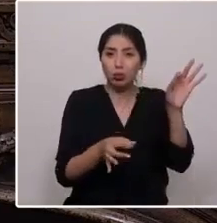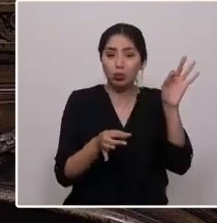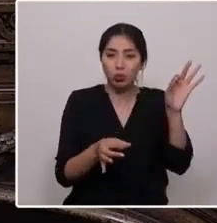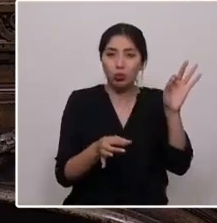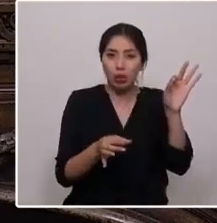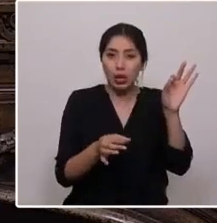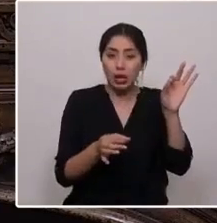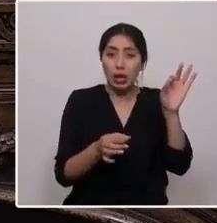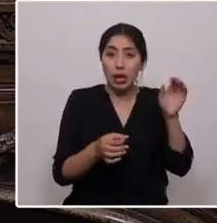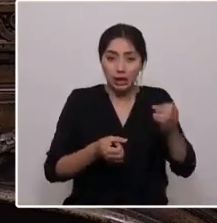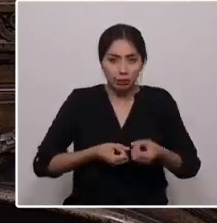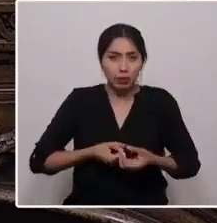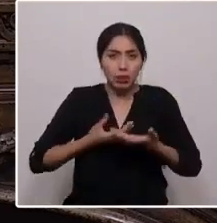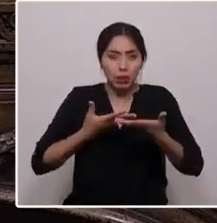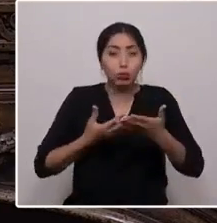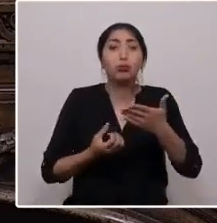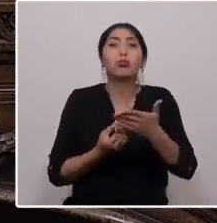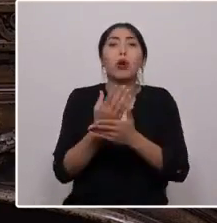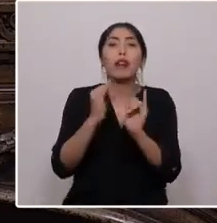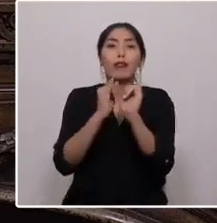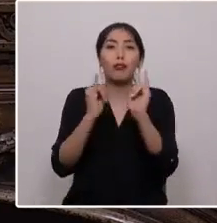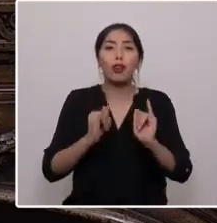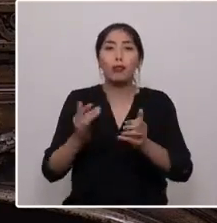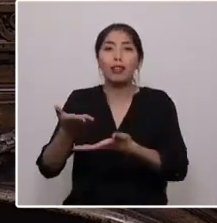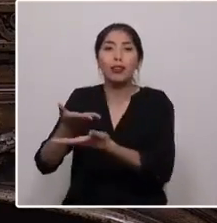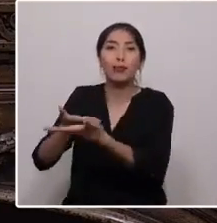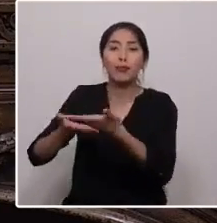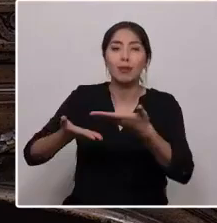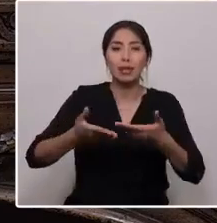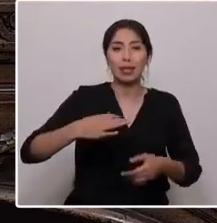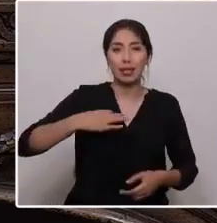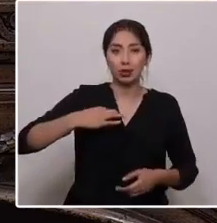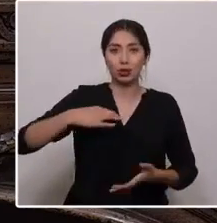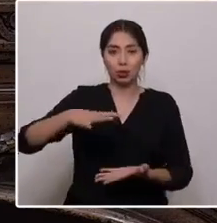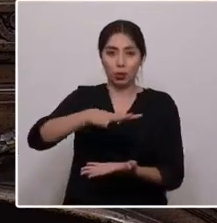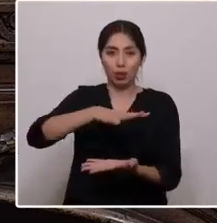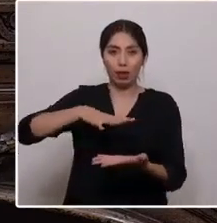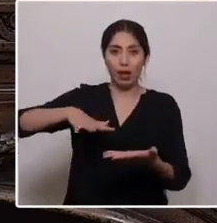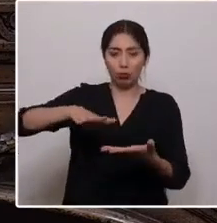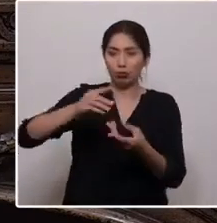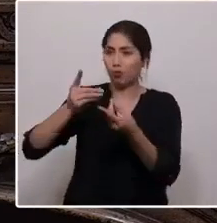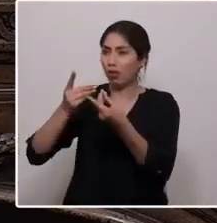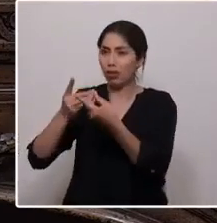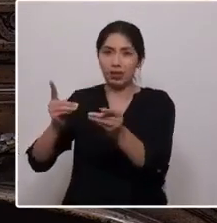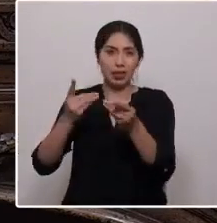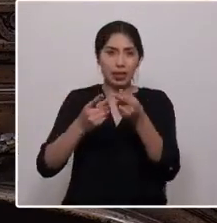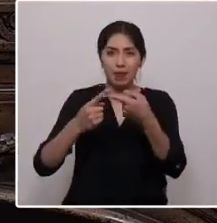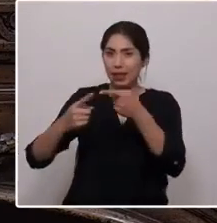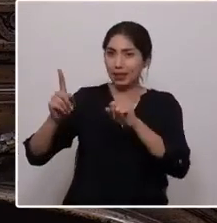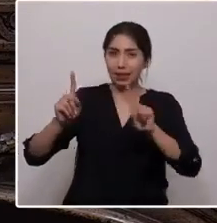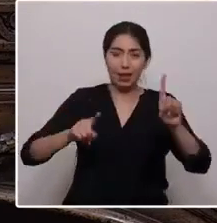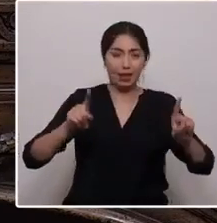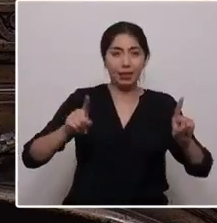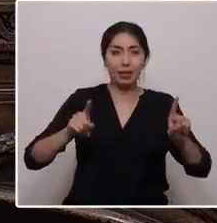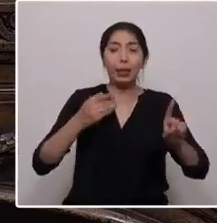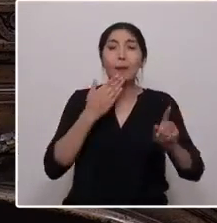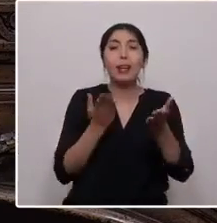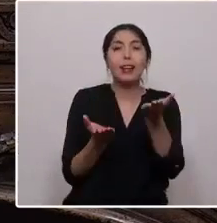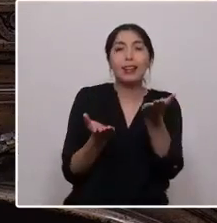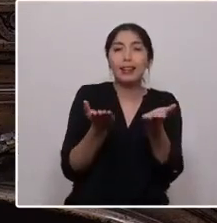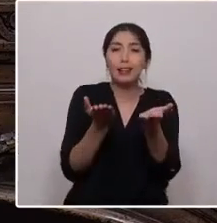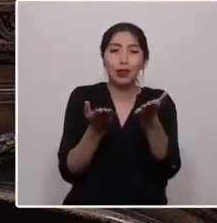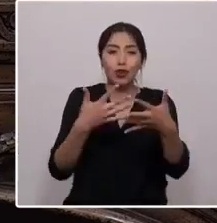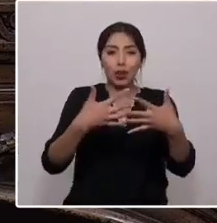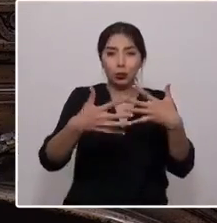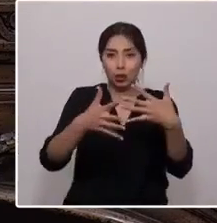una nueva forma de convivencia ciudadana en diversidad y armonía con la naturaleza. Estas ideas,